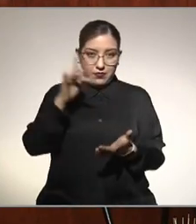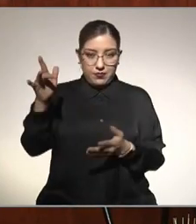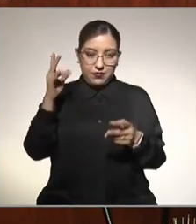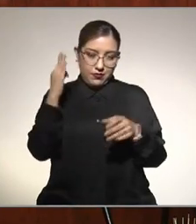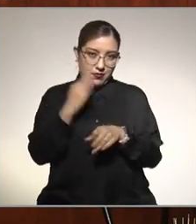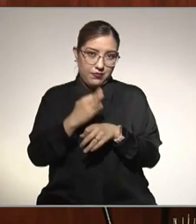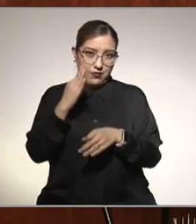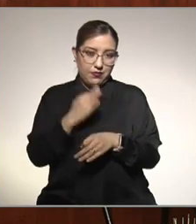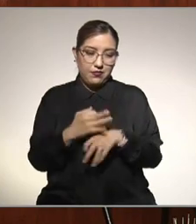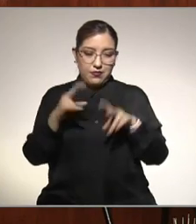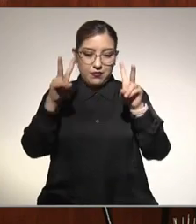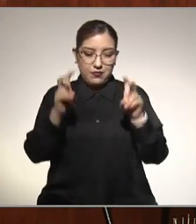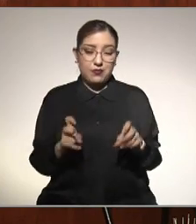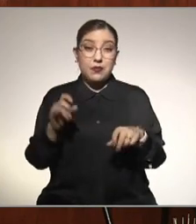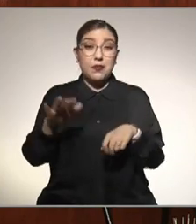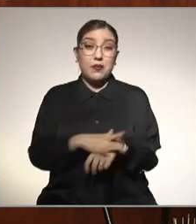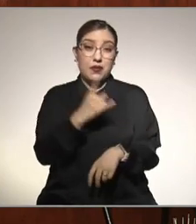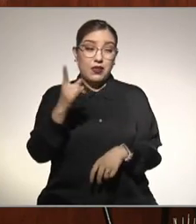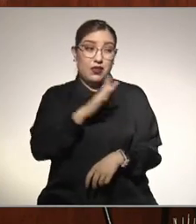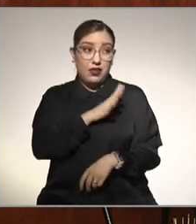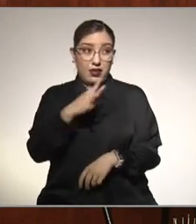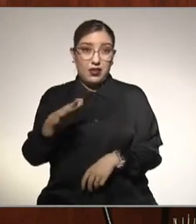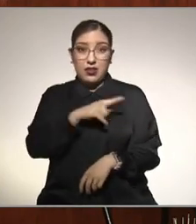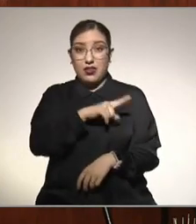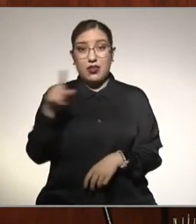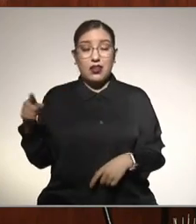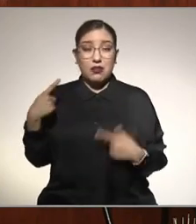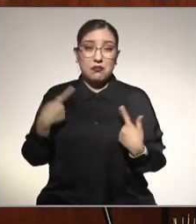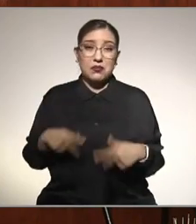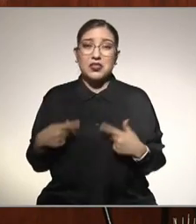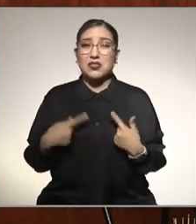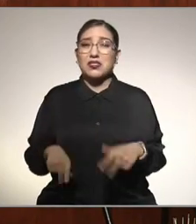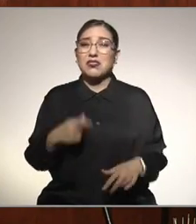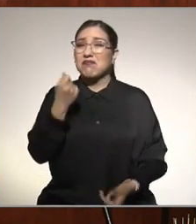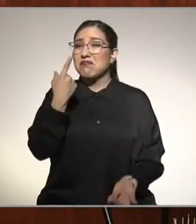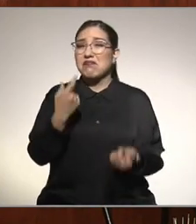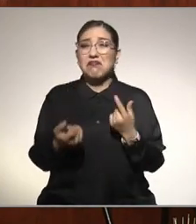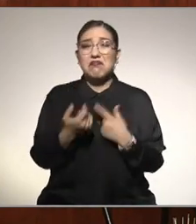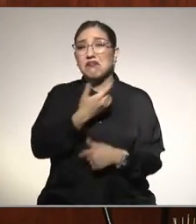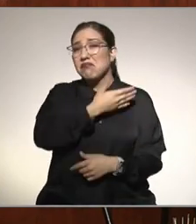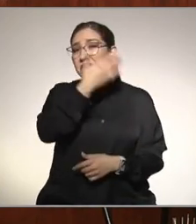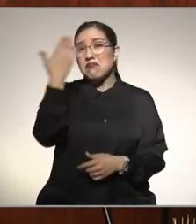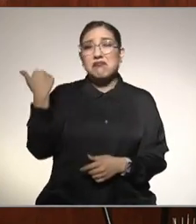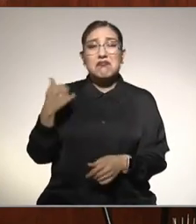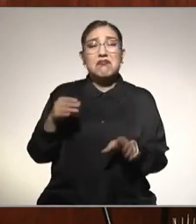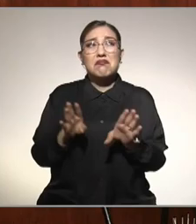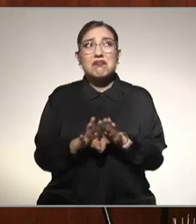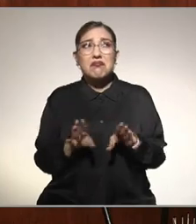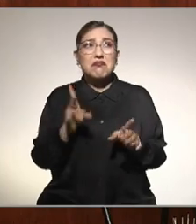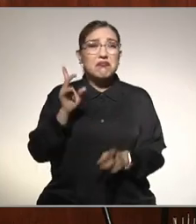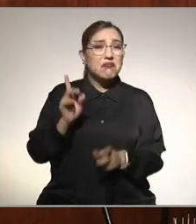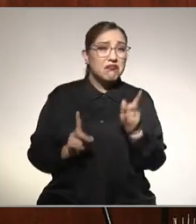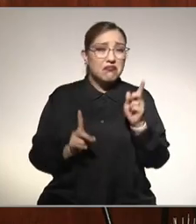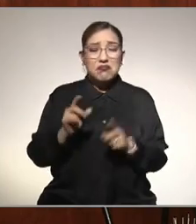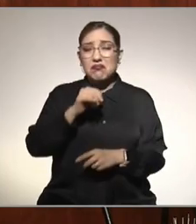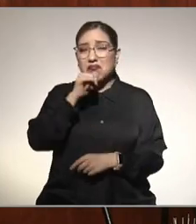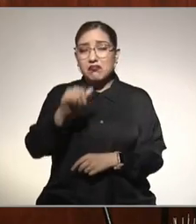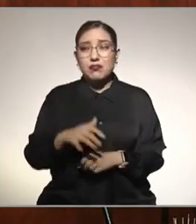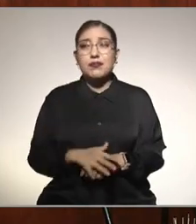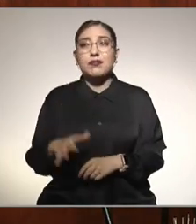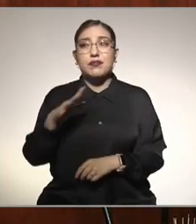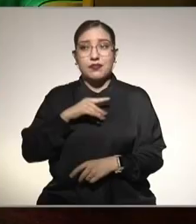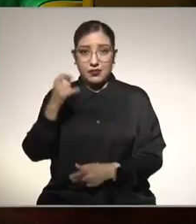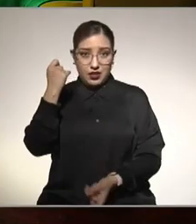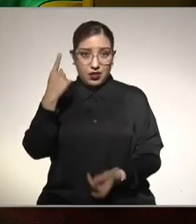general la gente ni siquiera sospecha, más adelante hablaremos de algunos estudios que hemos hecho en el Hospital General en Banco de Sangre que son